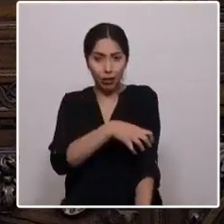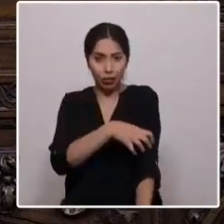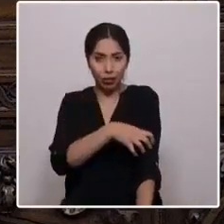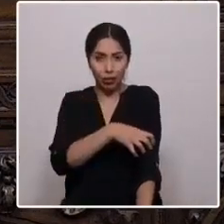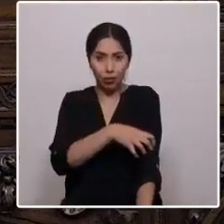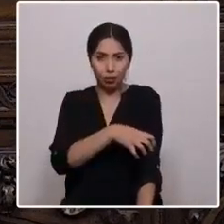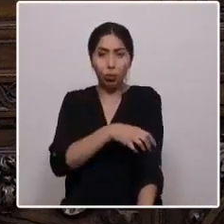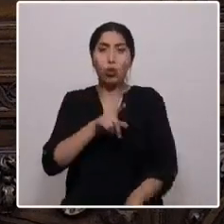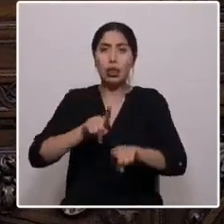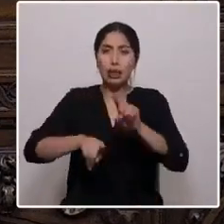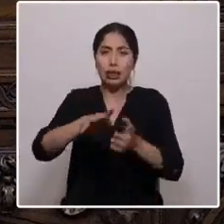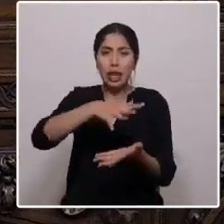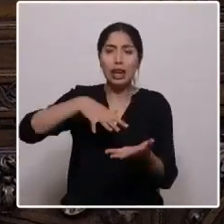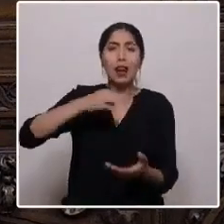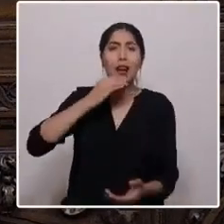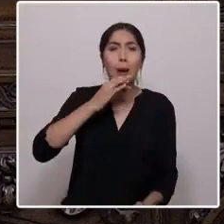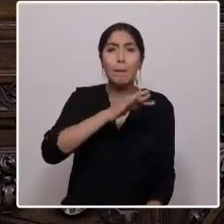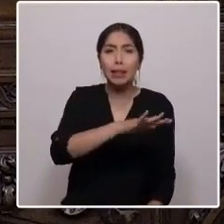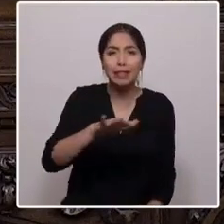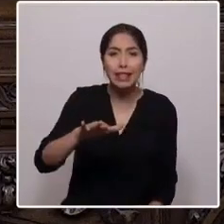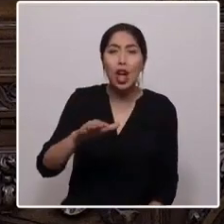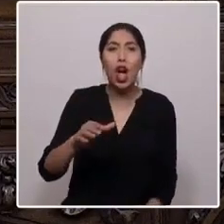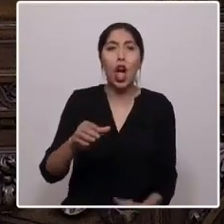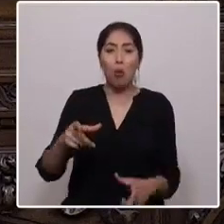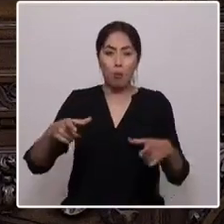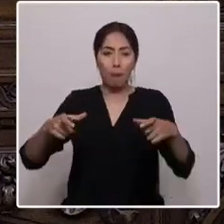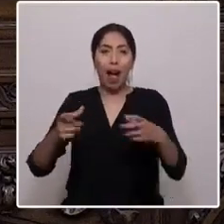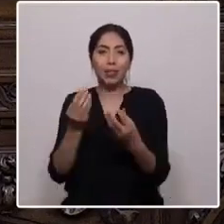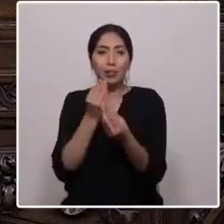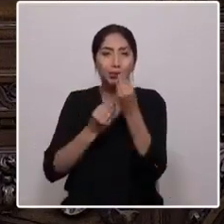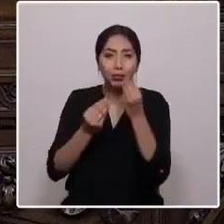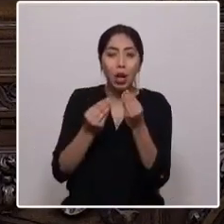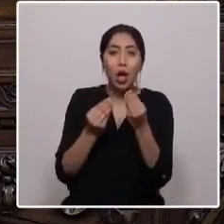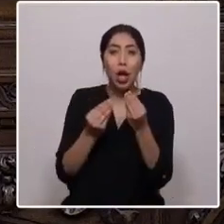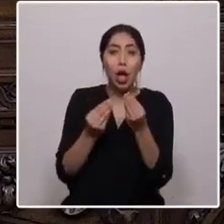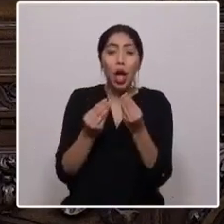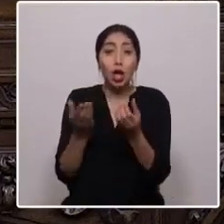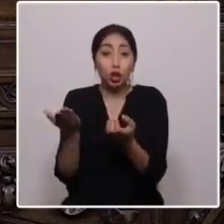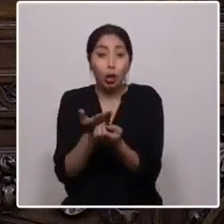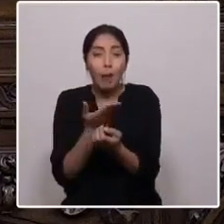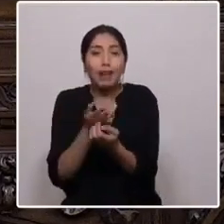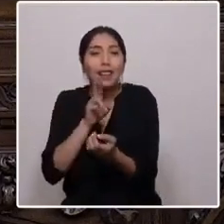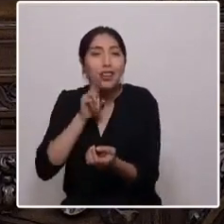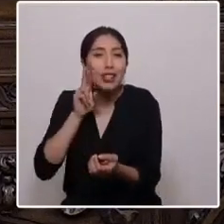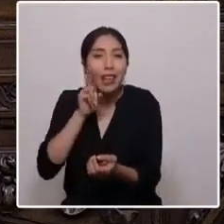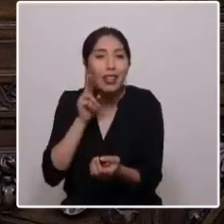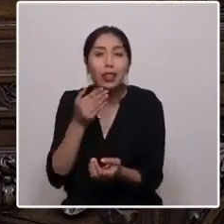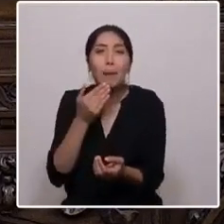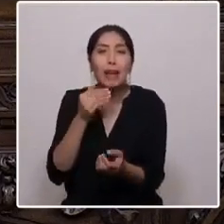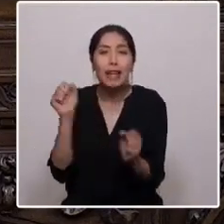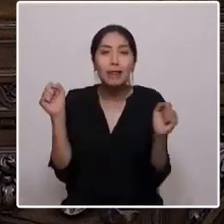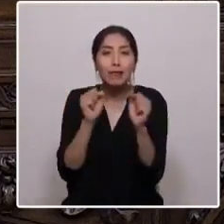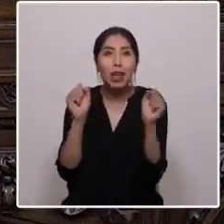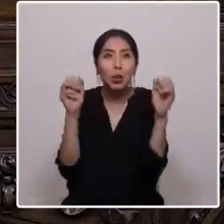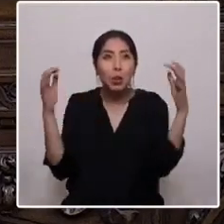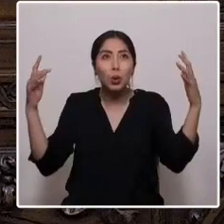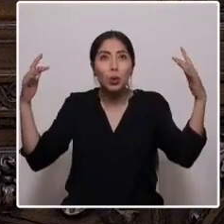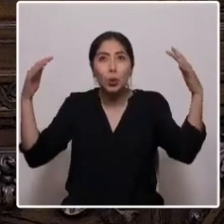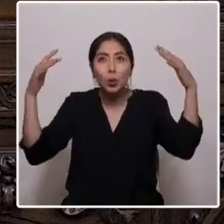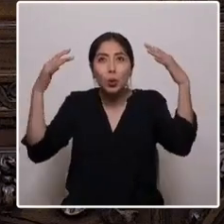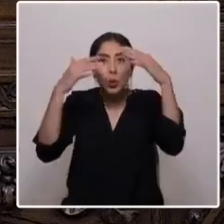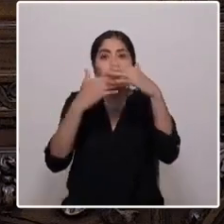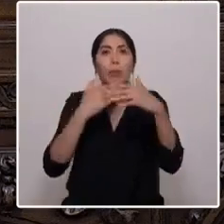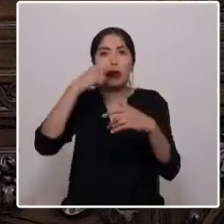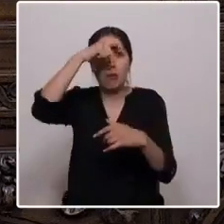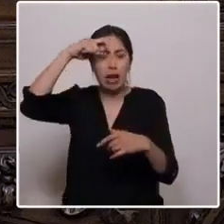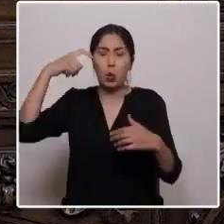tierra campesina donde comemos churrascas, donde los tomates son rosados y la nieblina del invierno más el intenso calor del